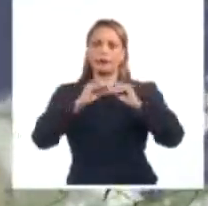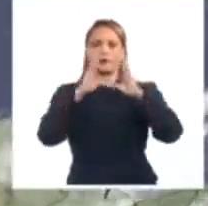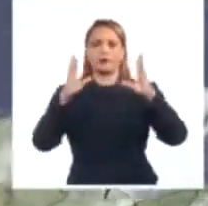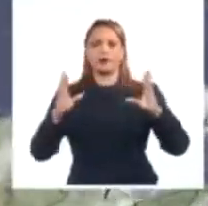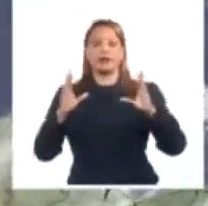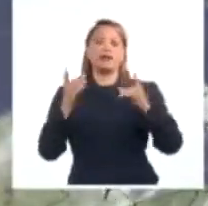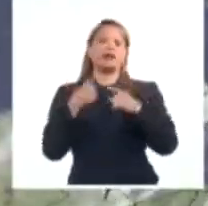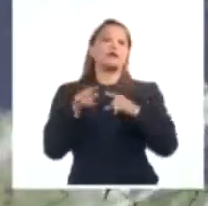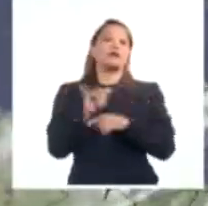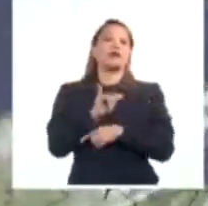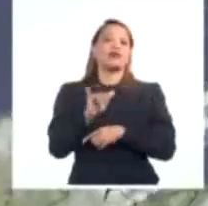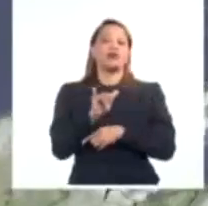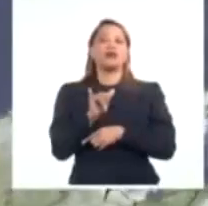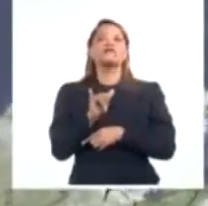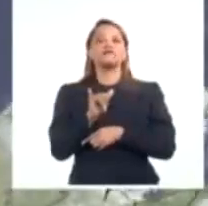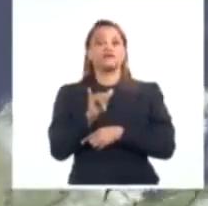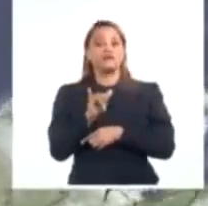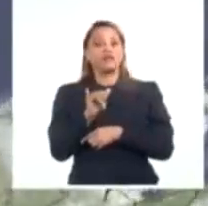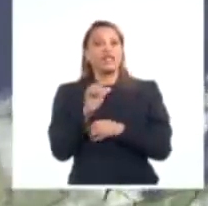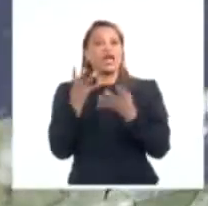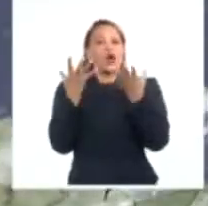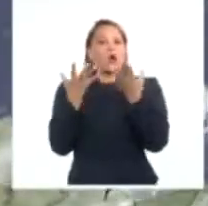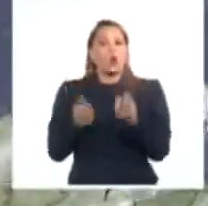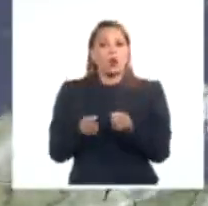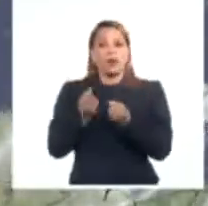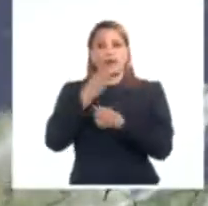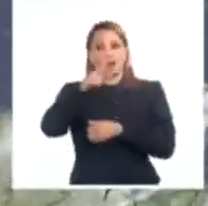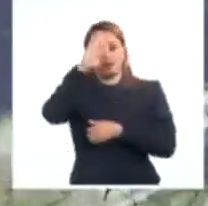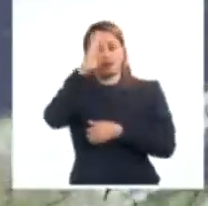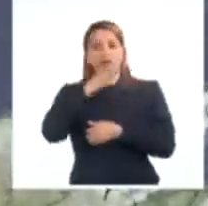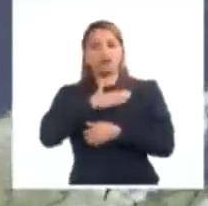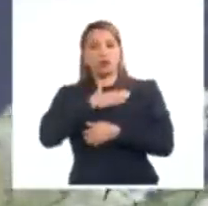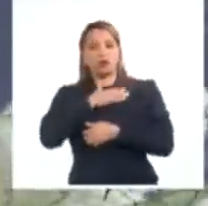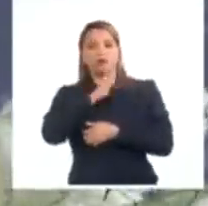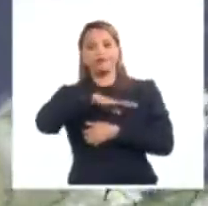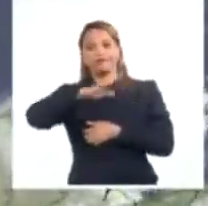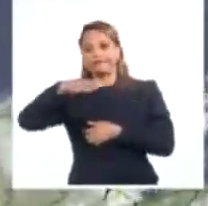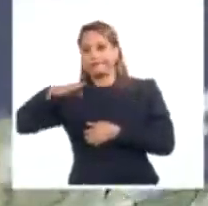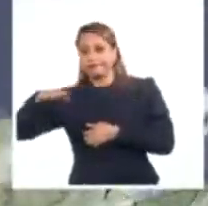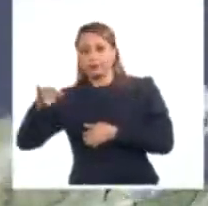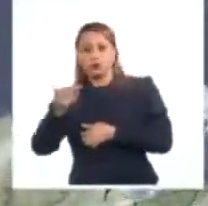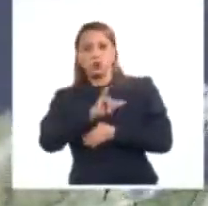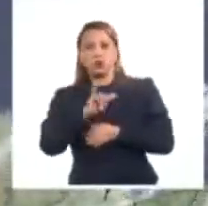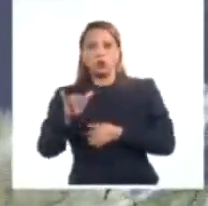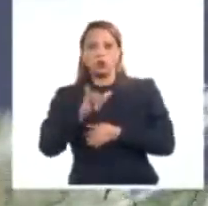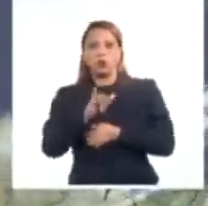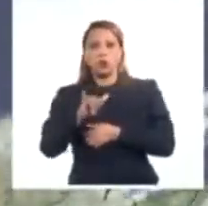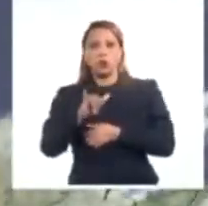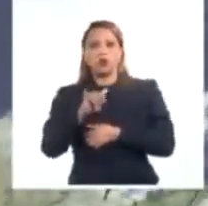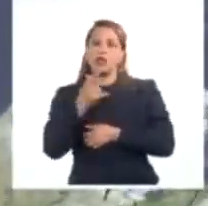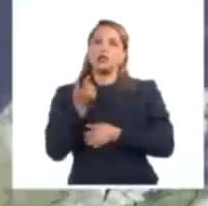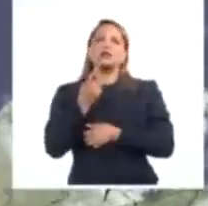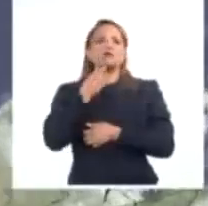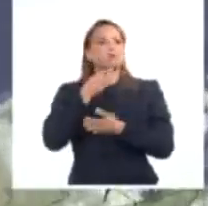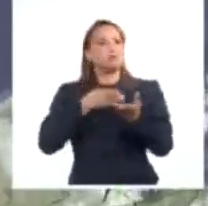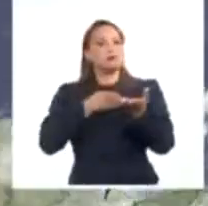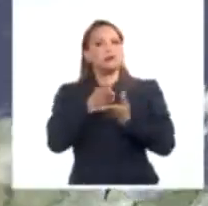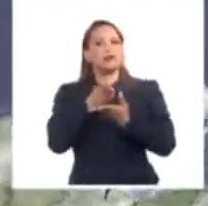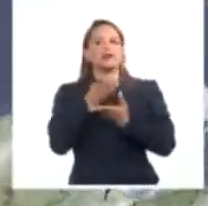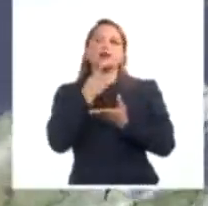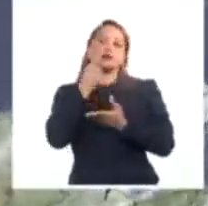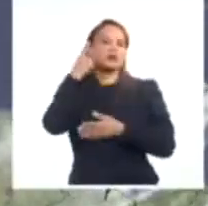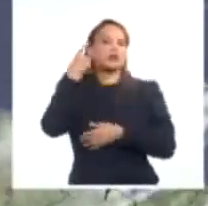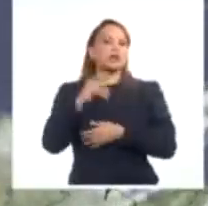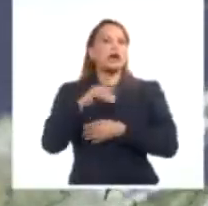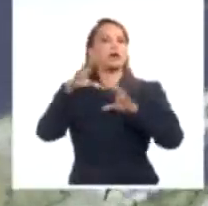Sin embargo, sigue siendo también abundante la humedad en Cuba y mares adyacentes. Por tanto, en el resto de la jornada no se descarta la posibilidad de algunos chubascos,